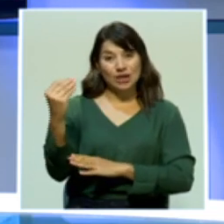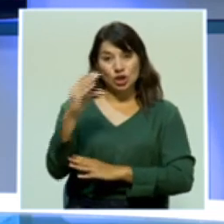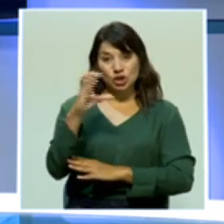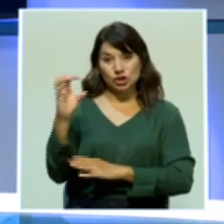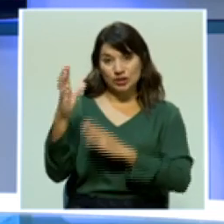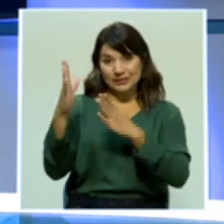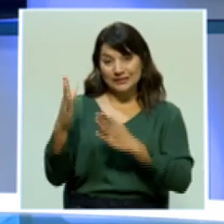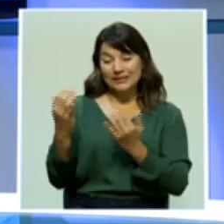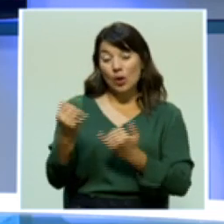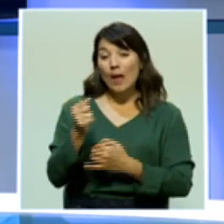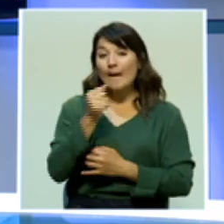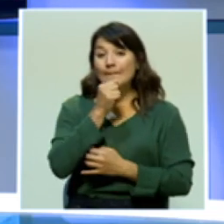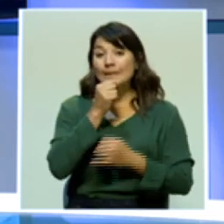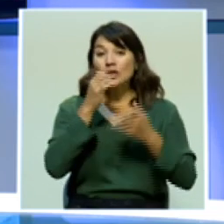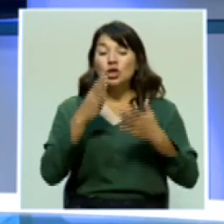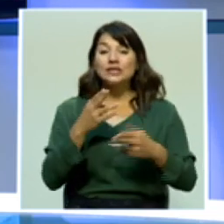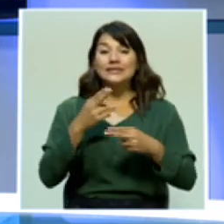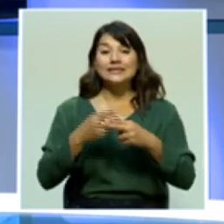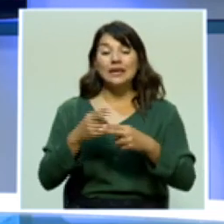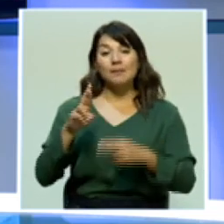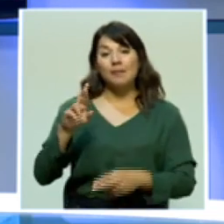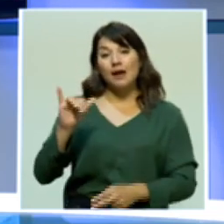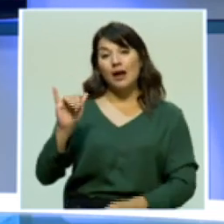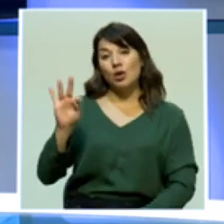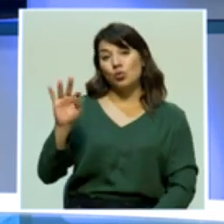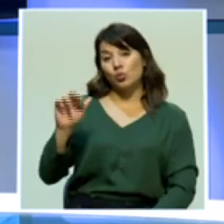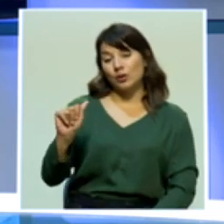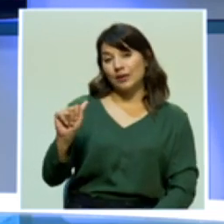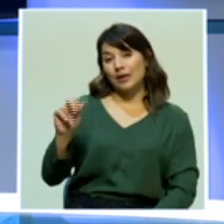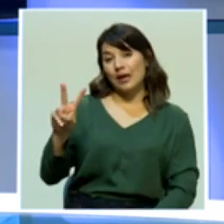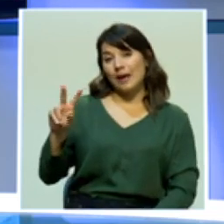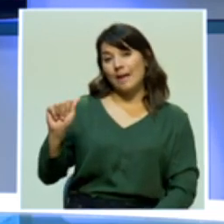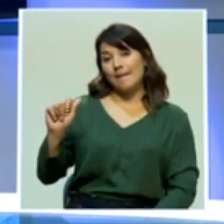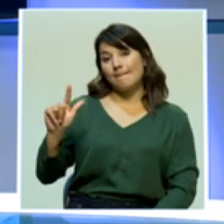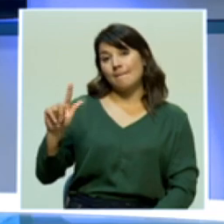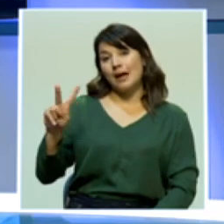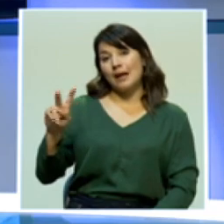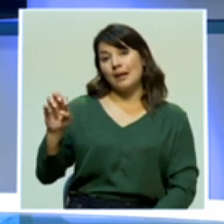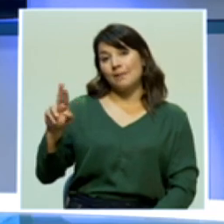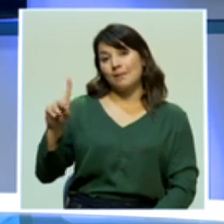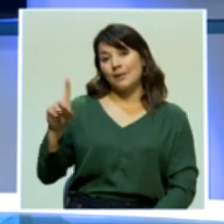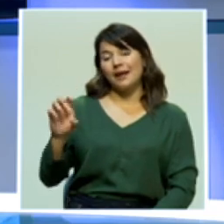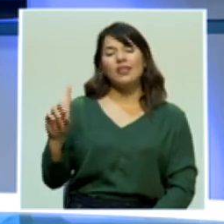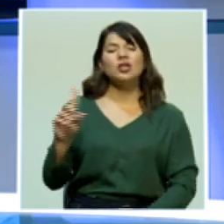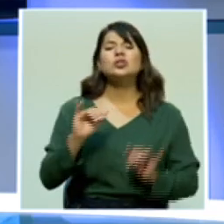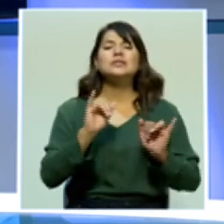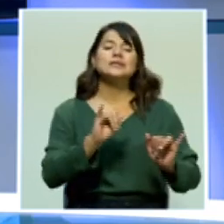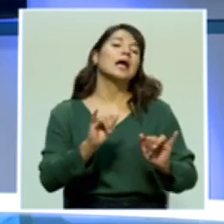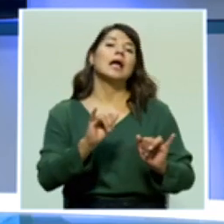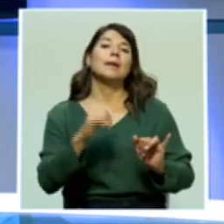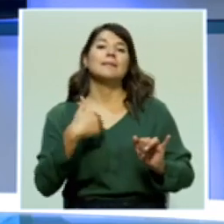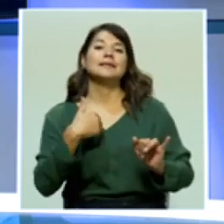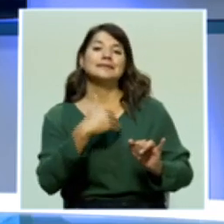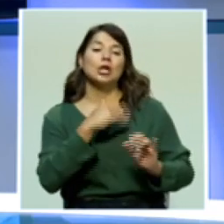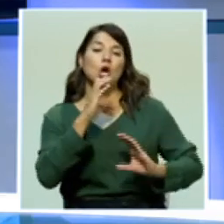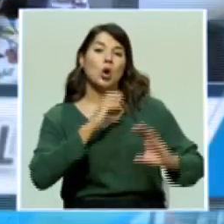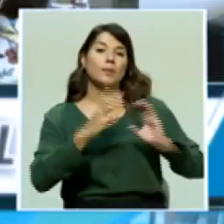Valverde se encuentra en el Ministerio de Comercio Exterior y nos amplía desde allá. Adelante, Rita.